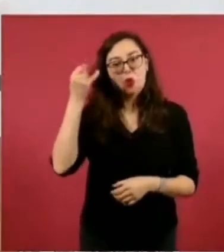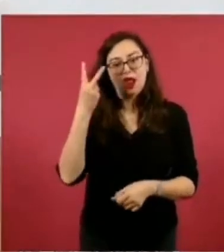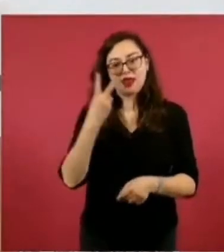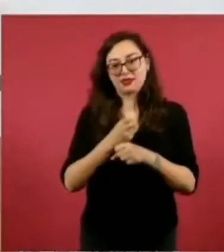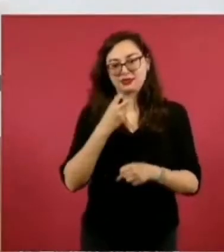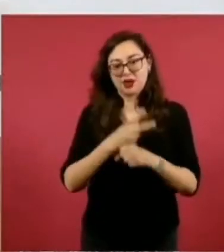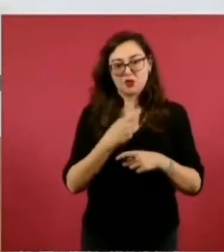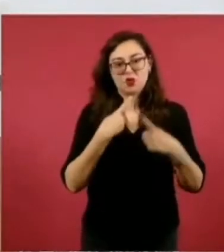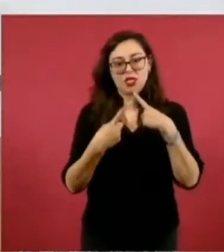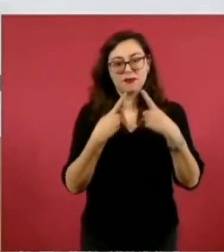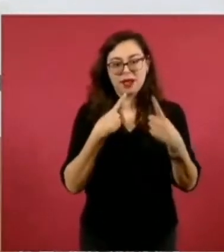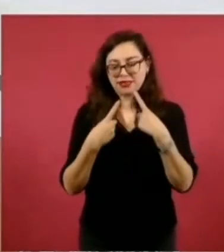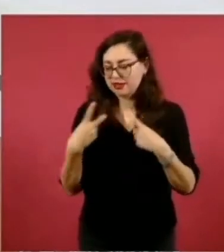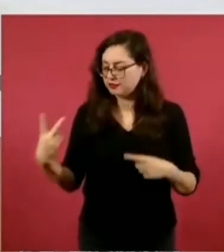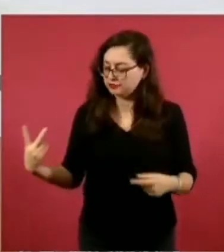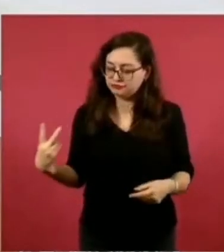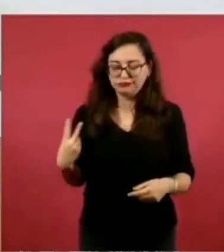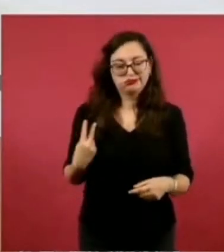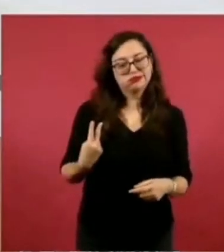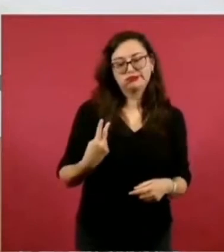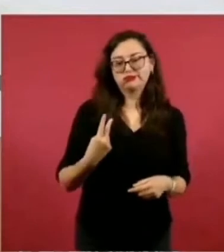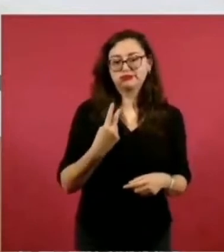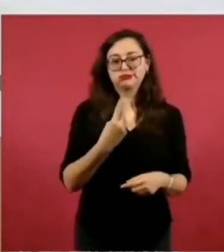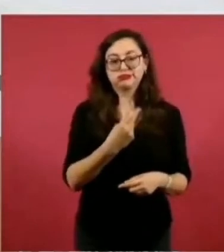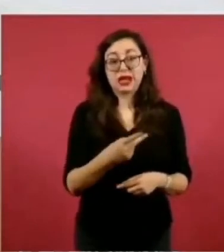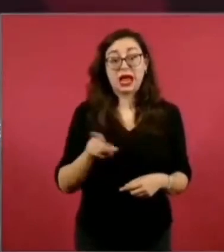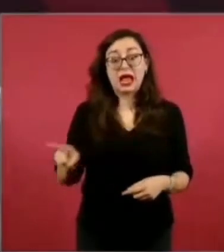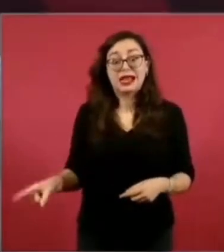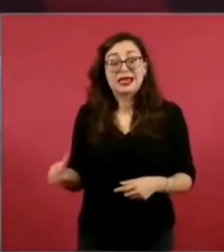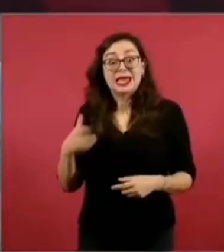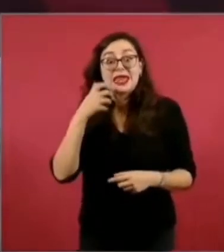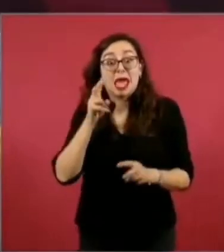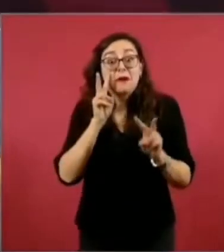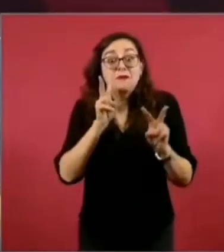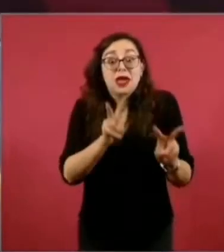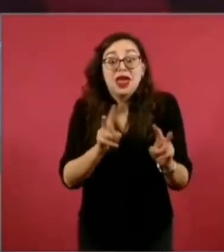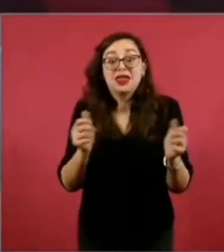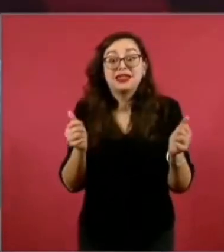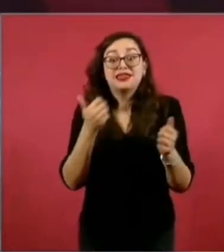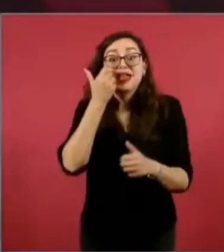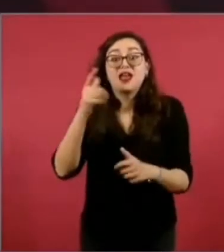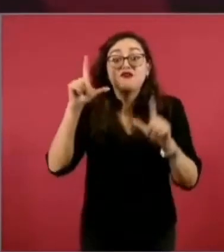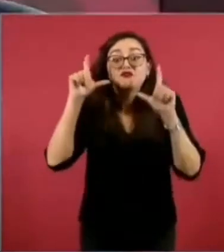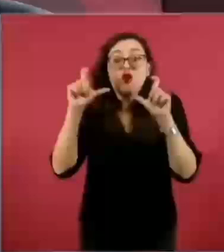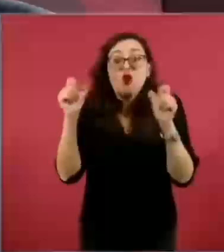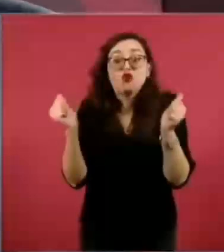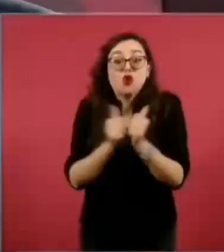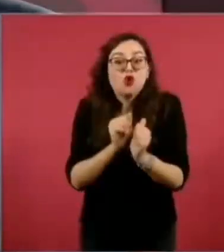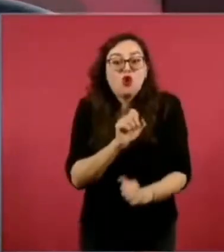lo que quería era la foto con